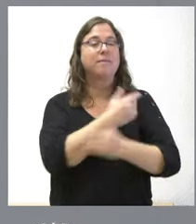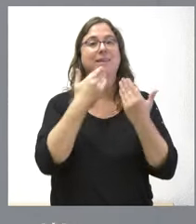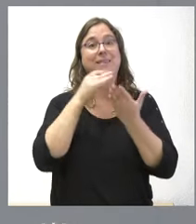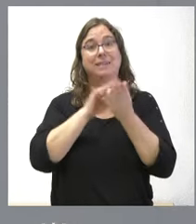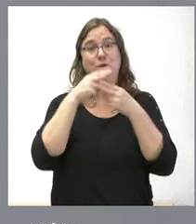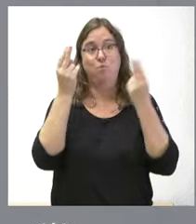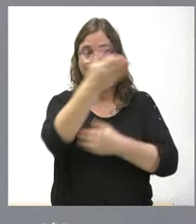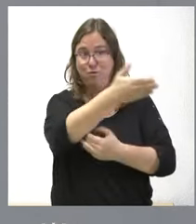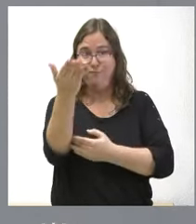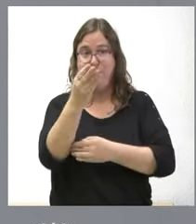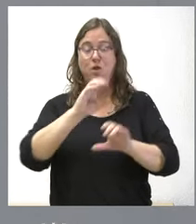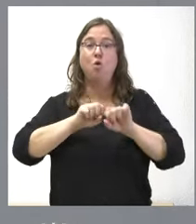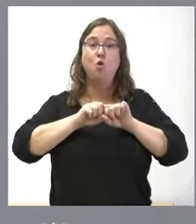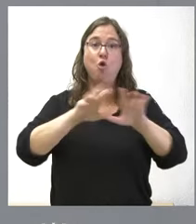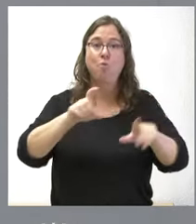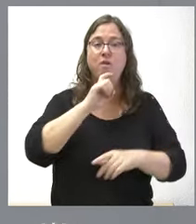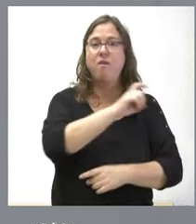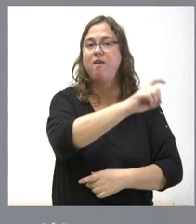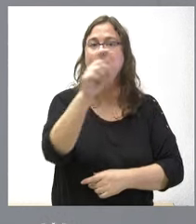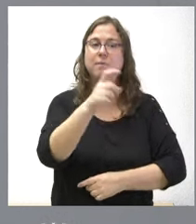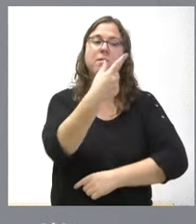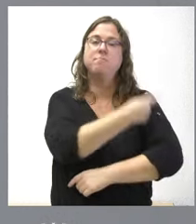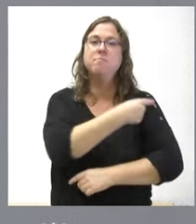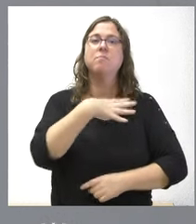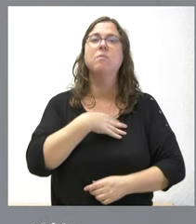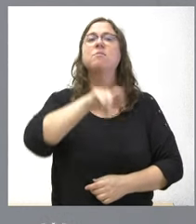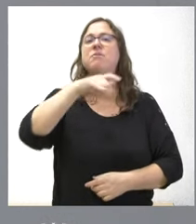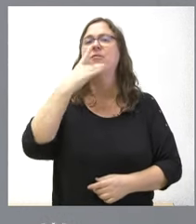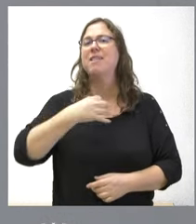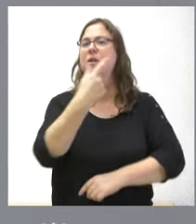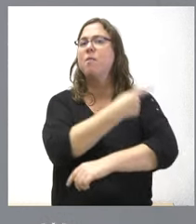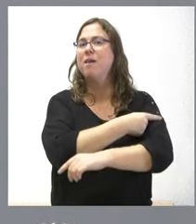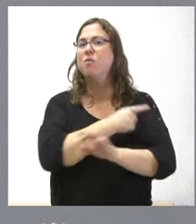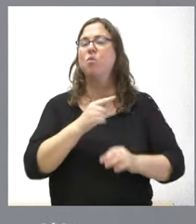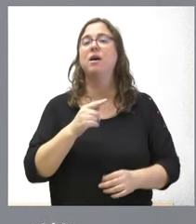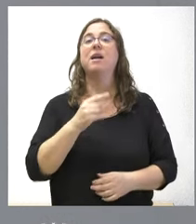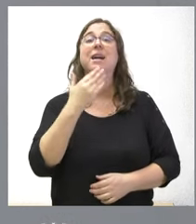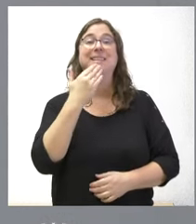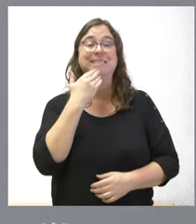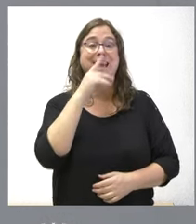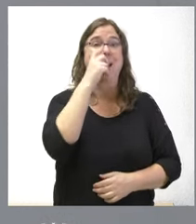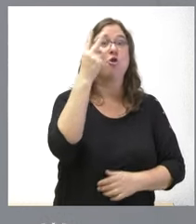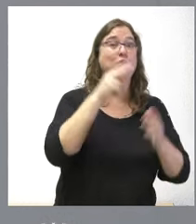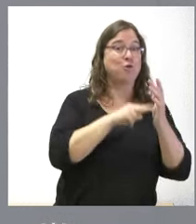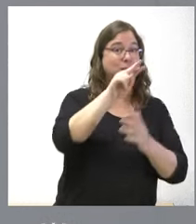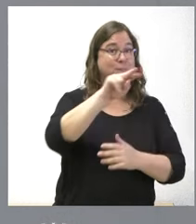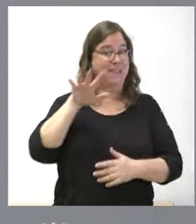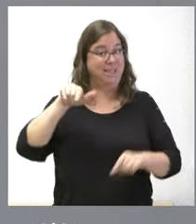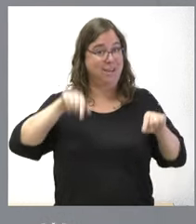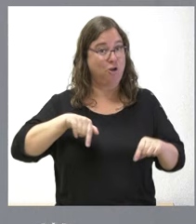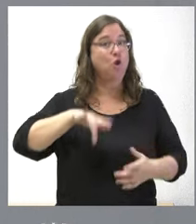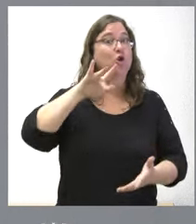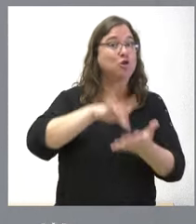que ustedes ofrecen como medios de comunicación, puedan acceder a esta vacuna, son las personas que en el año 2025 van a cumplir